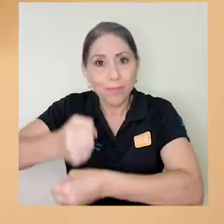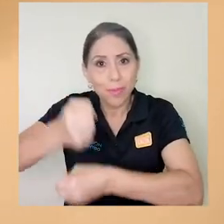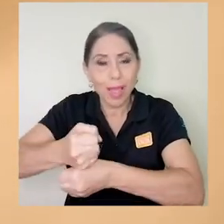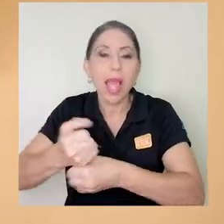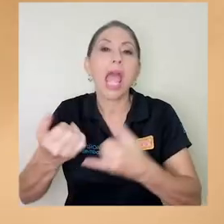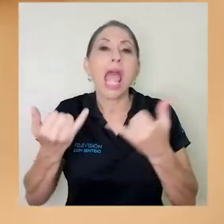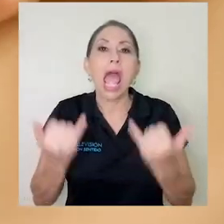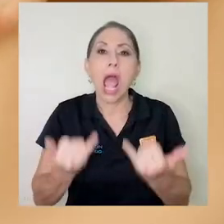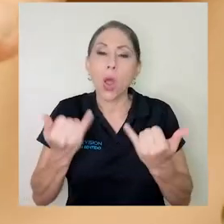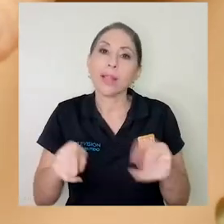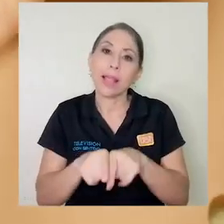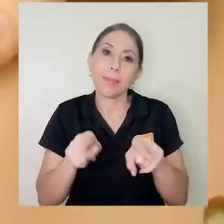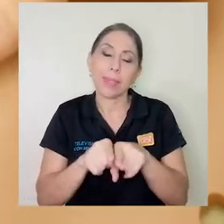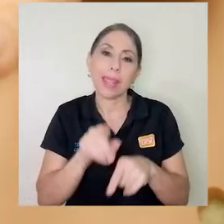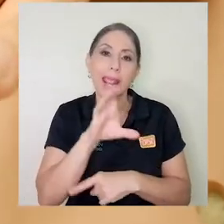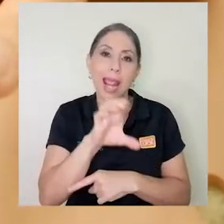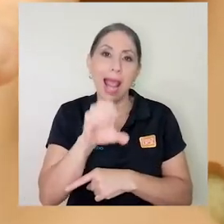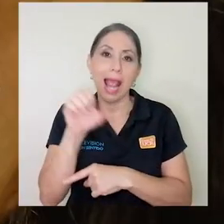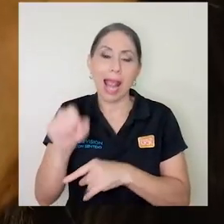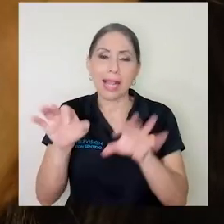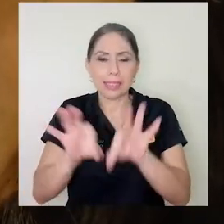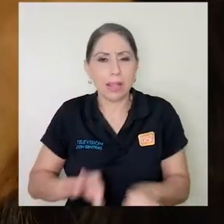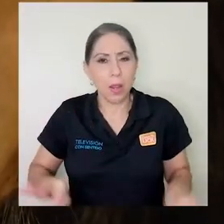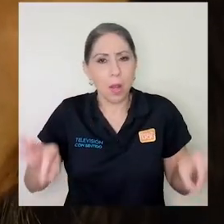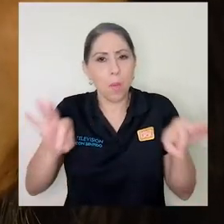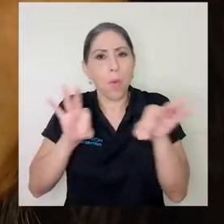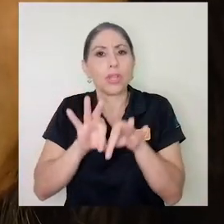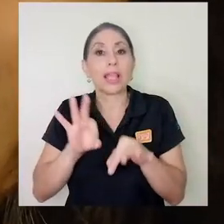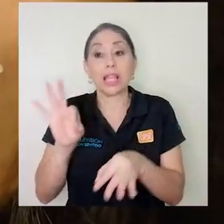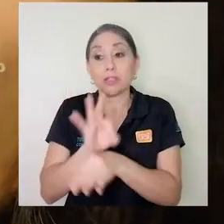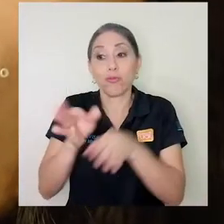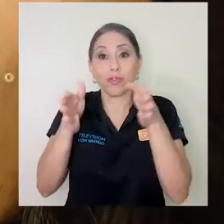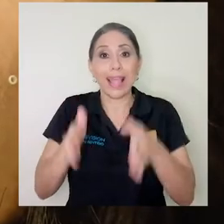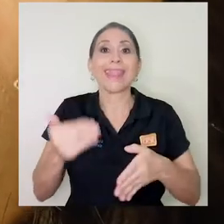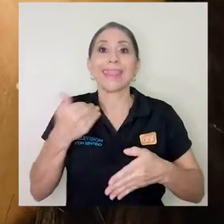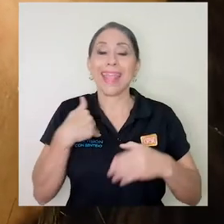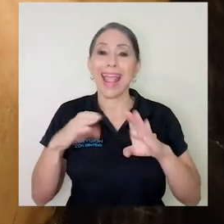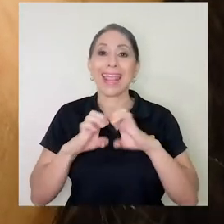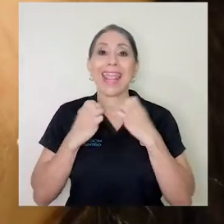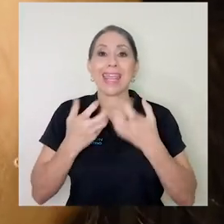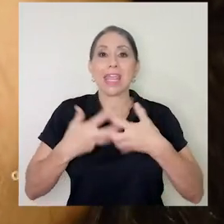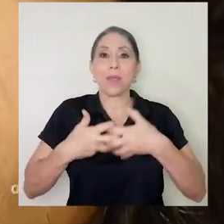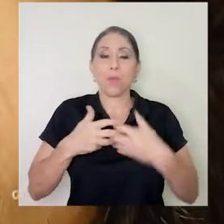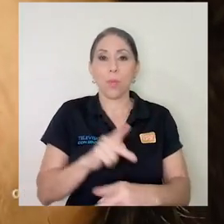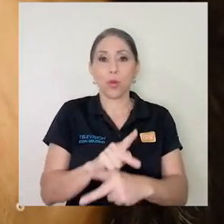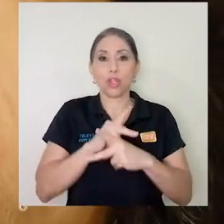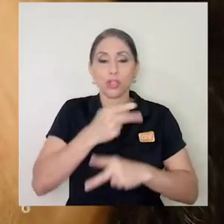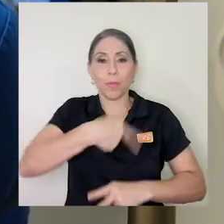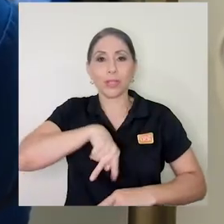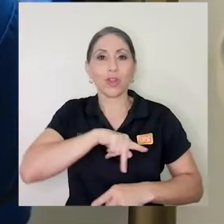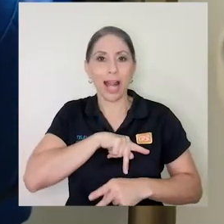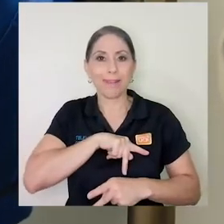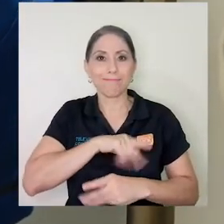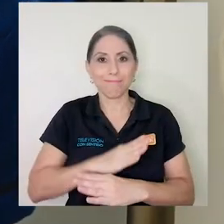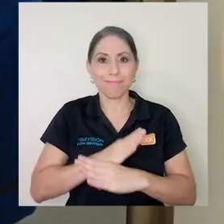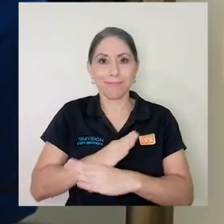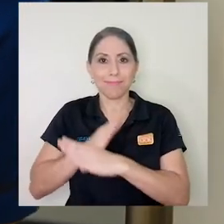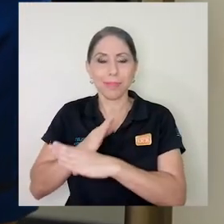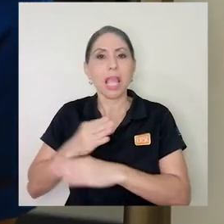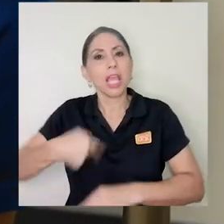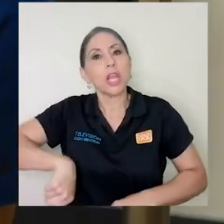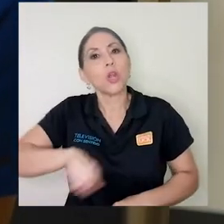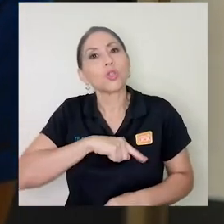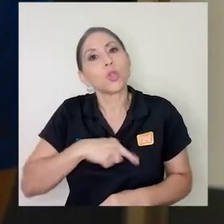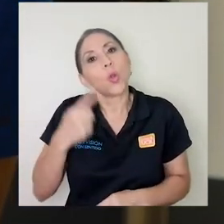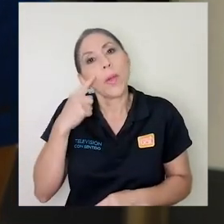sigue siendo importante para la Caja que sus funcionarios tengan equipo de protección personal para protegerse y lo vimos como